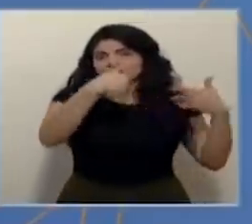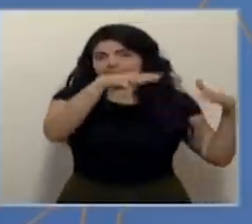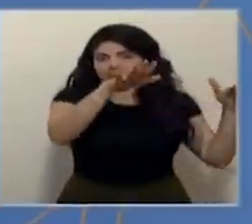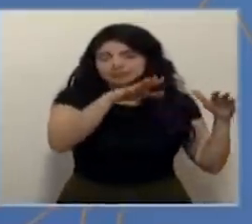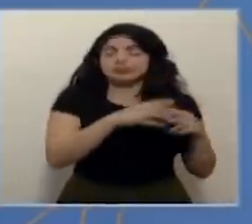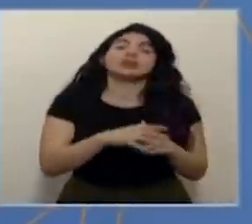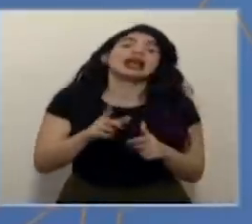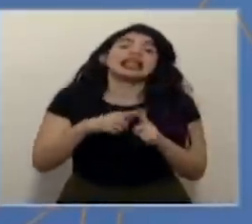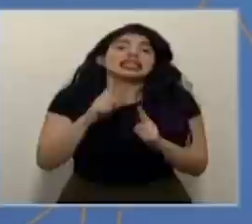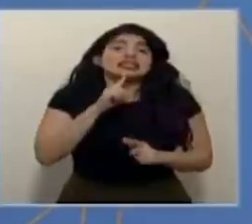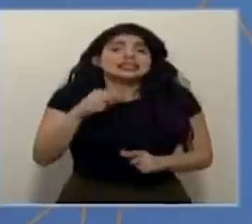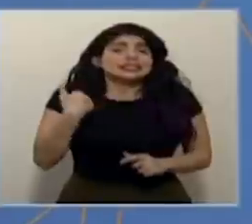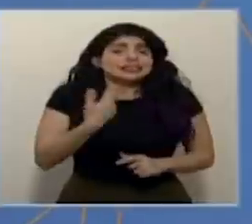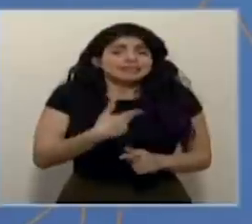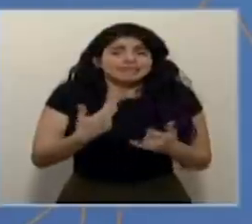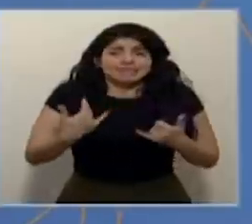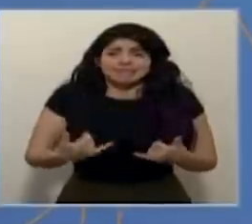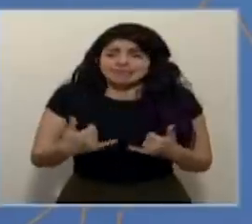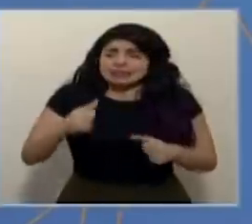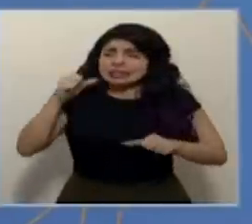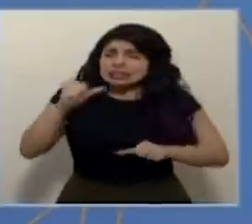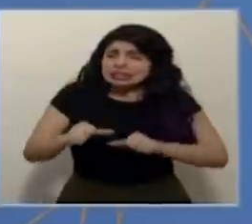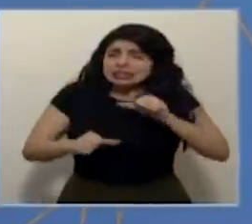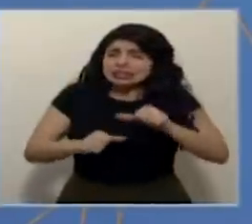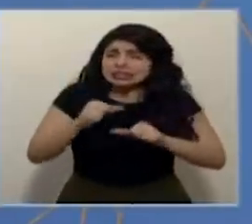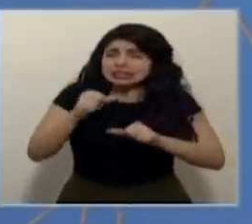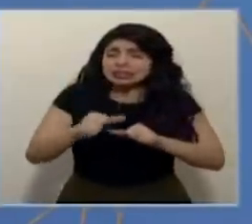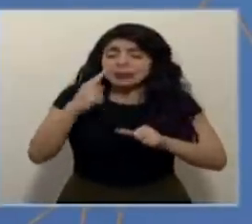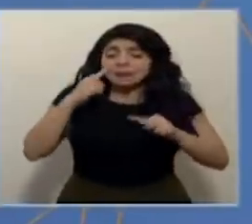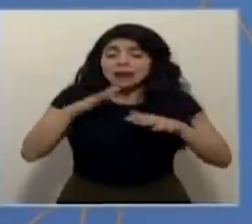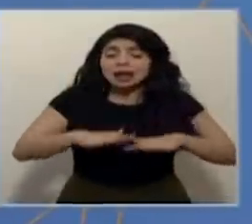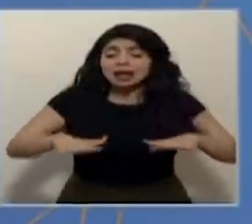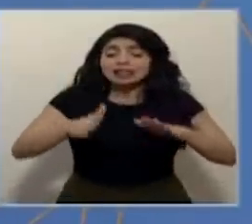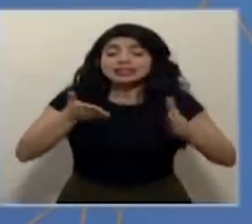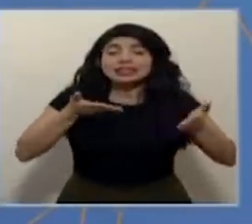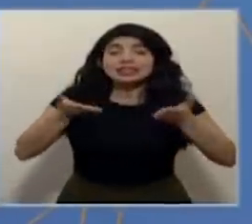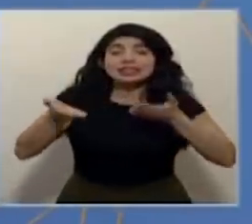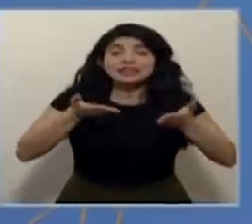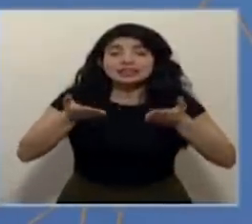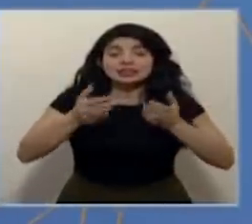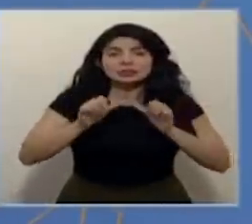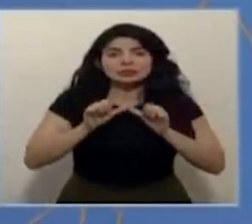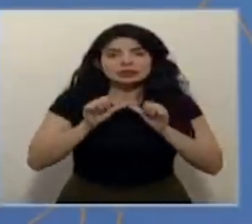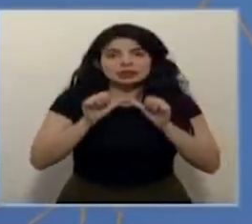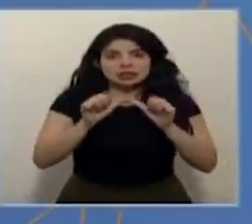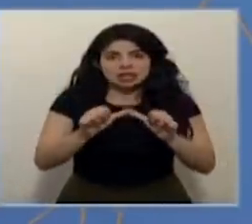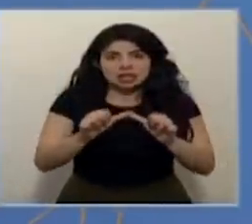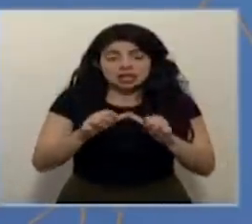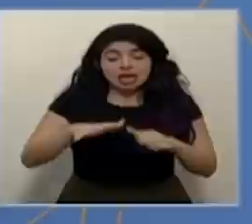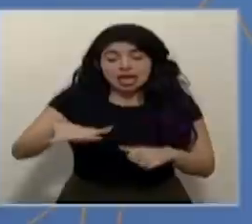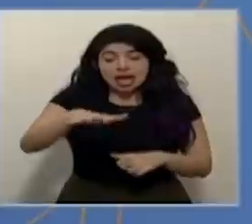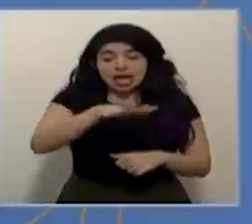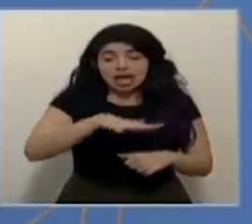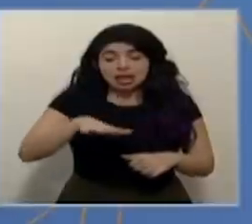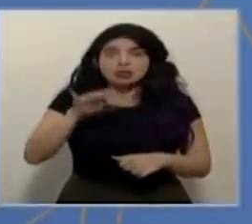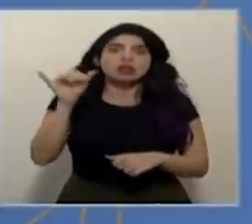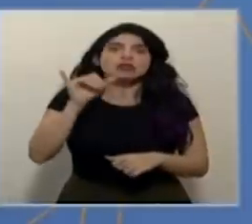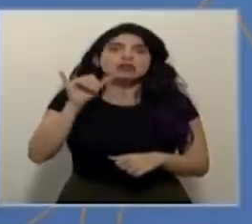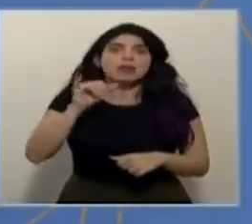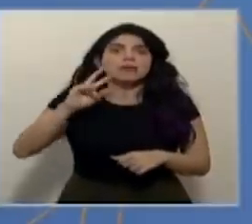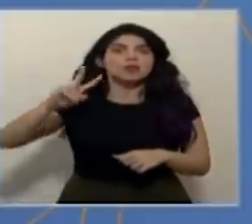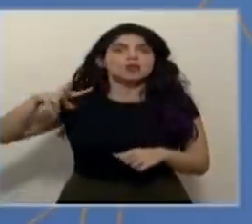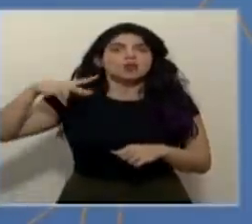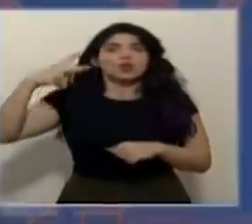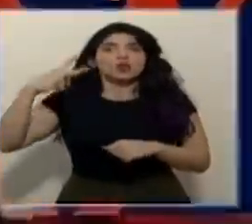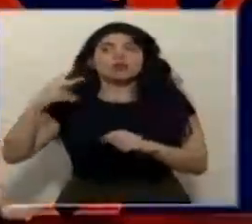haciendo todo lo posible para que la red de servicios continúe funcionando. Esto va de la mano con un fortalecimiento del